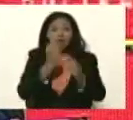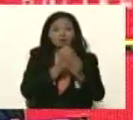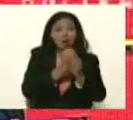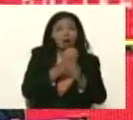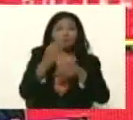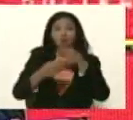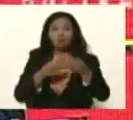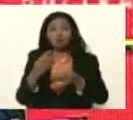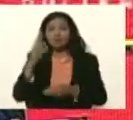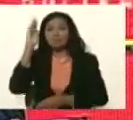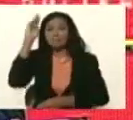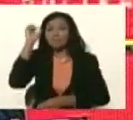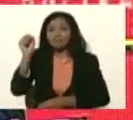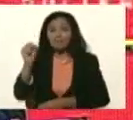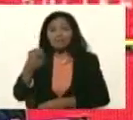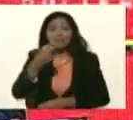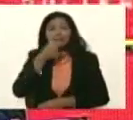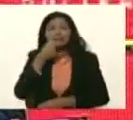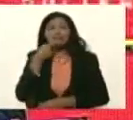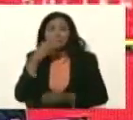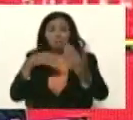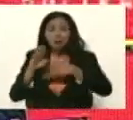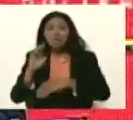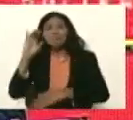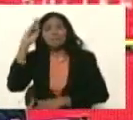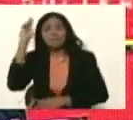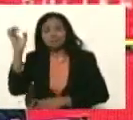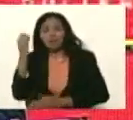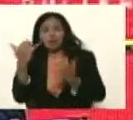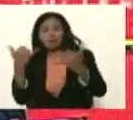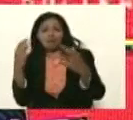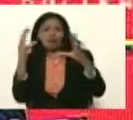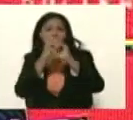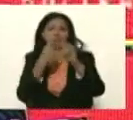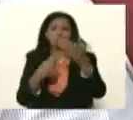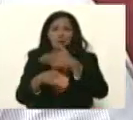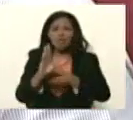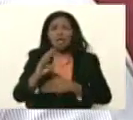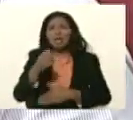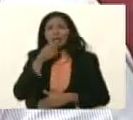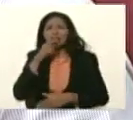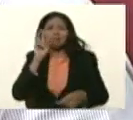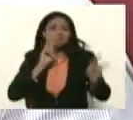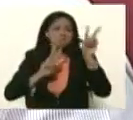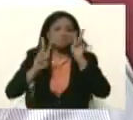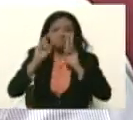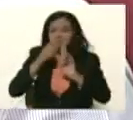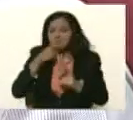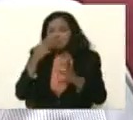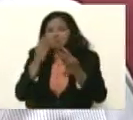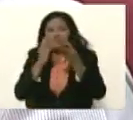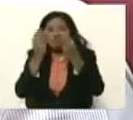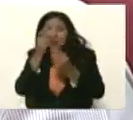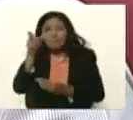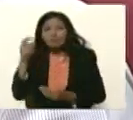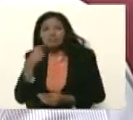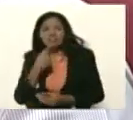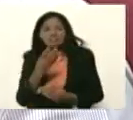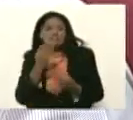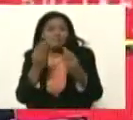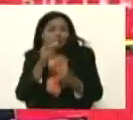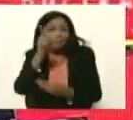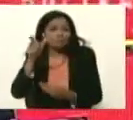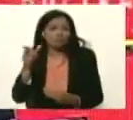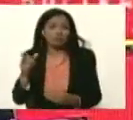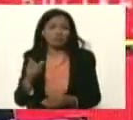puesto Petare vayan para Petare ahorita en la noche porque ustedes vean bella limpiecita mucha gente siempre mucha mucha